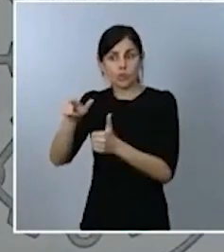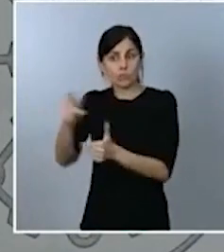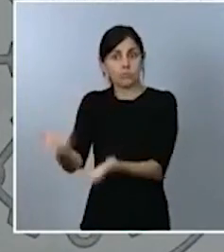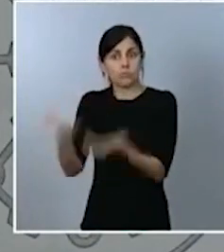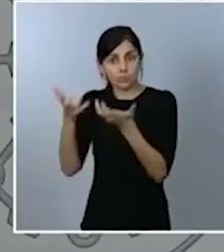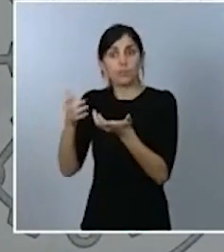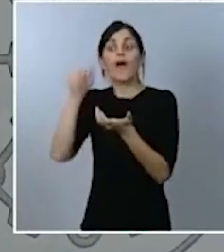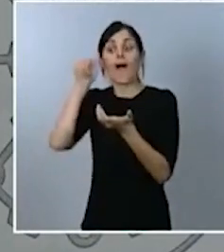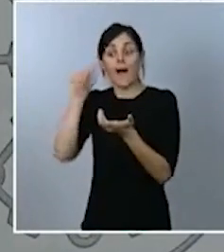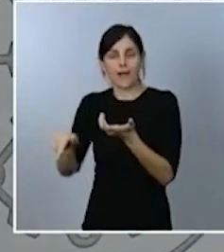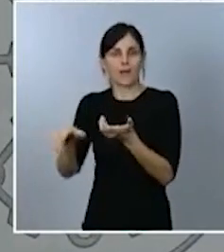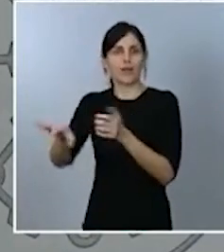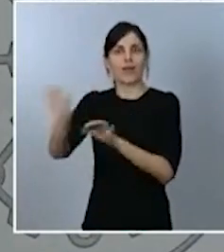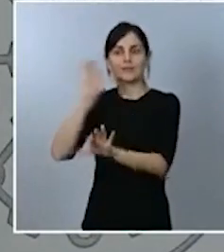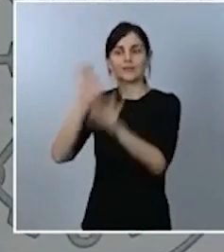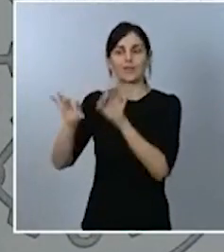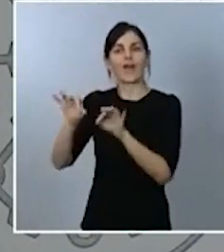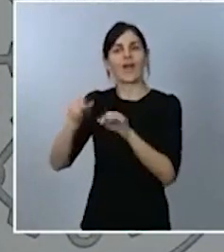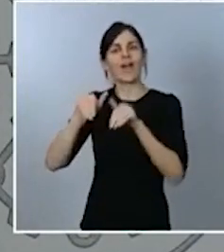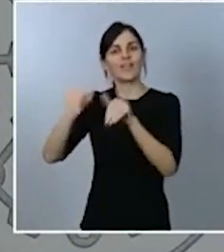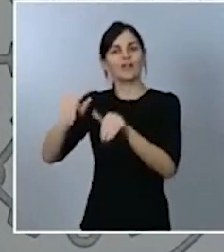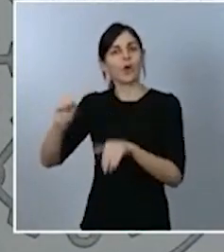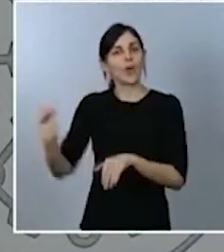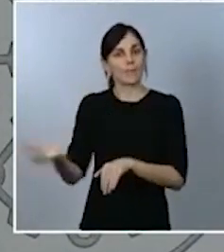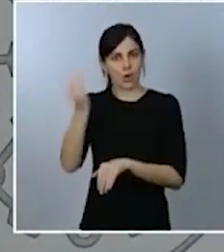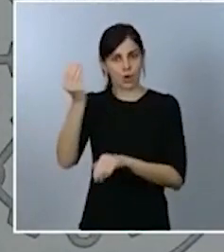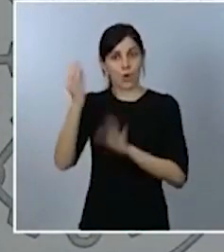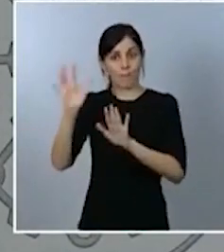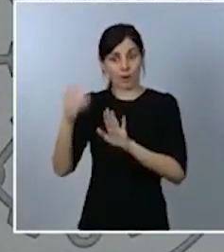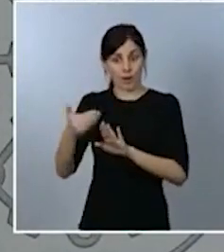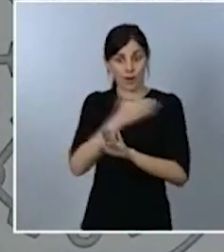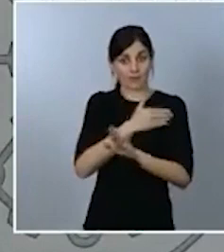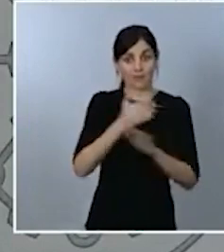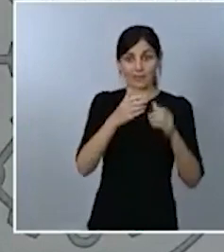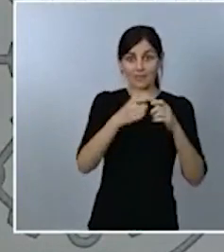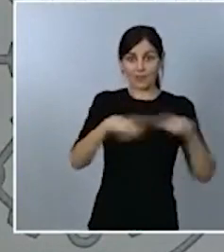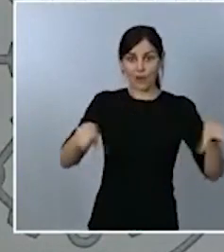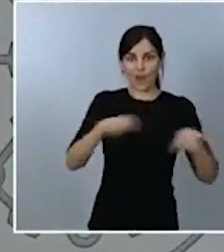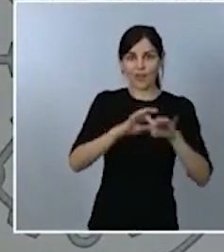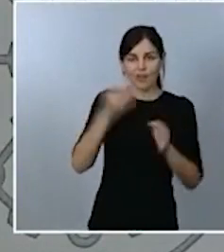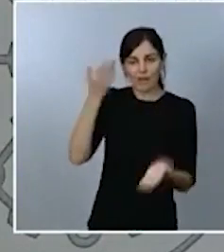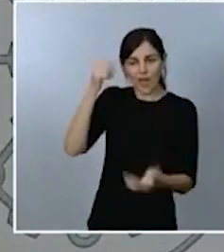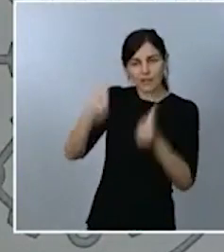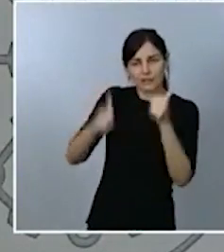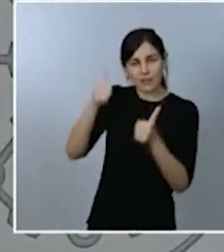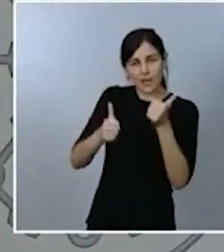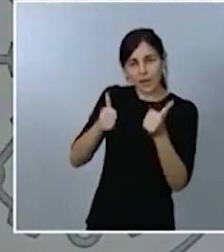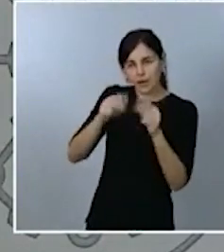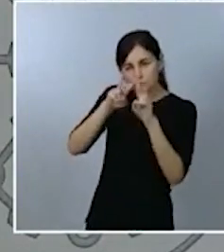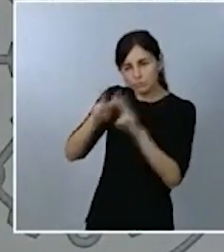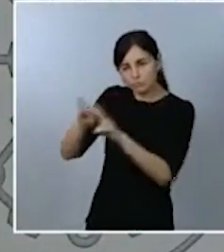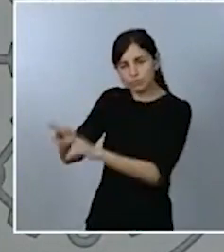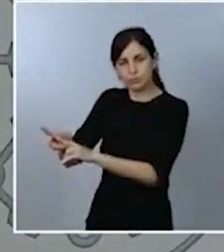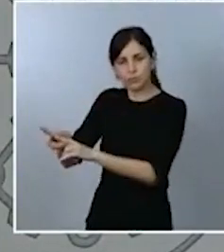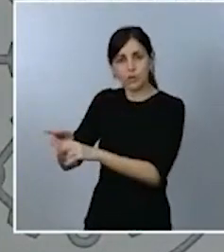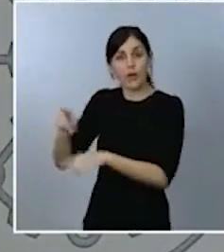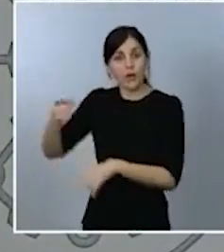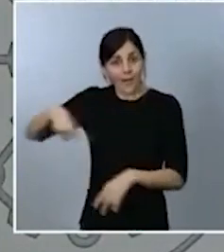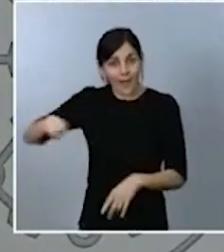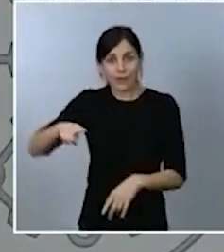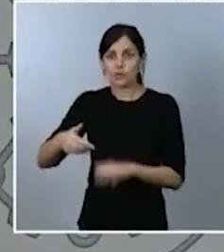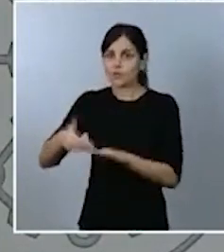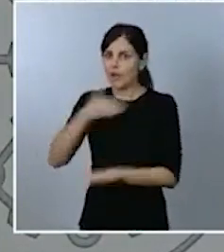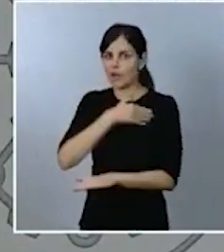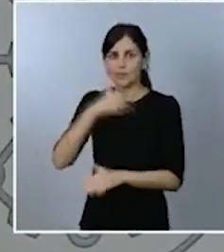candidatos después de que el tribunal haya hecho los exámenes correspondientes son funcionarios públicos que tienen un procedimiento de acceso de